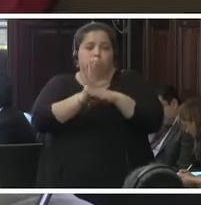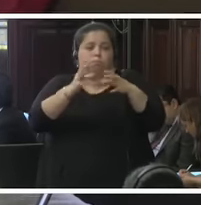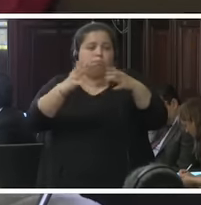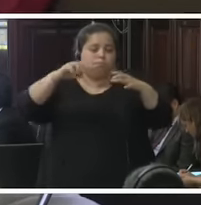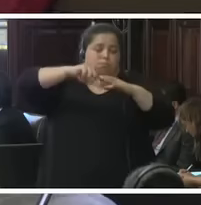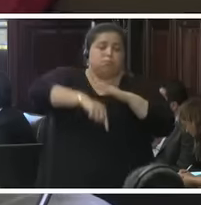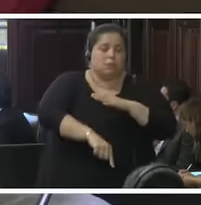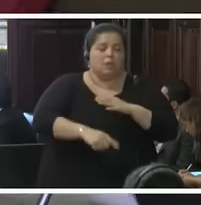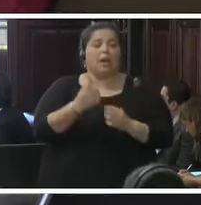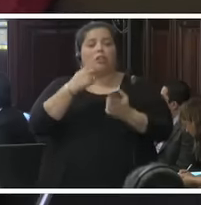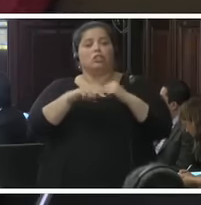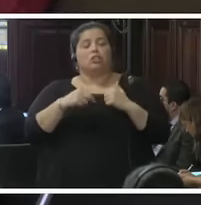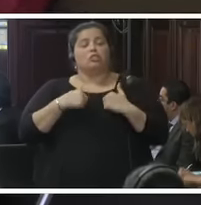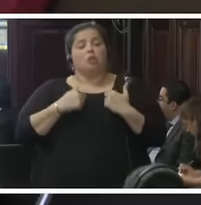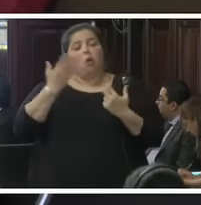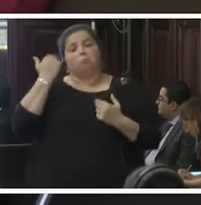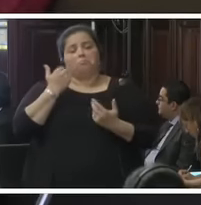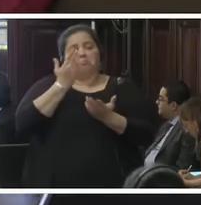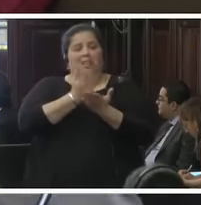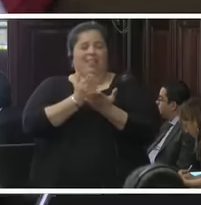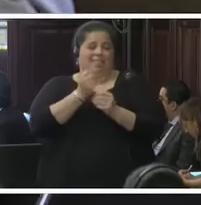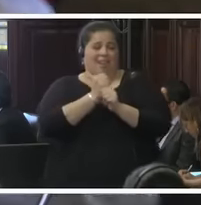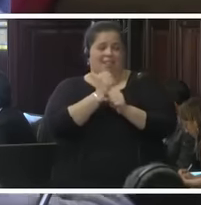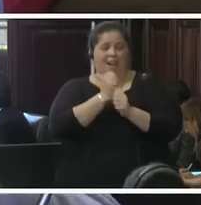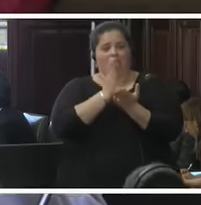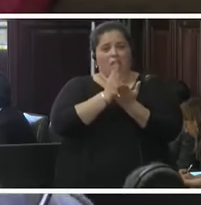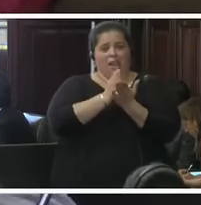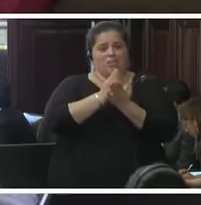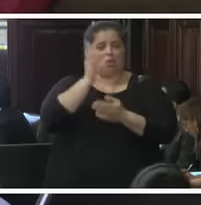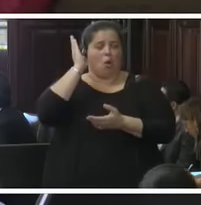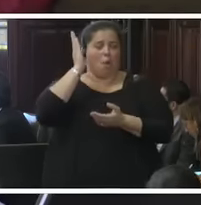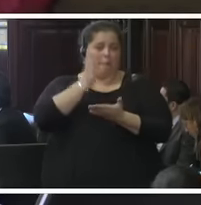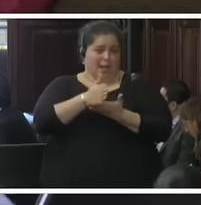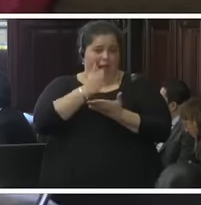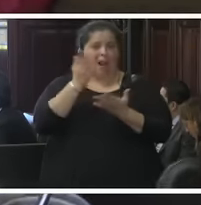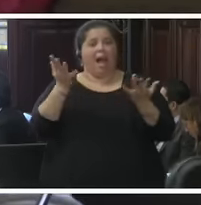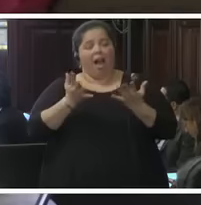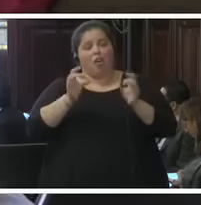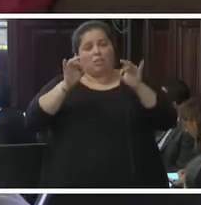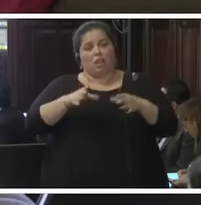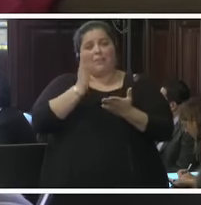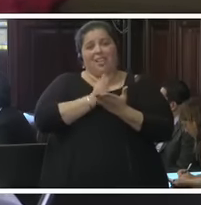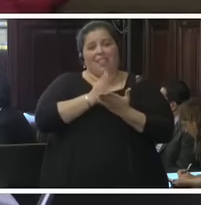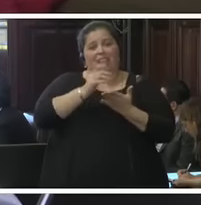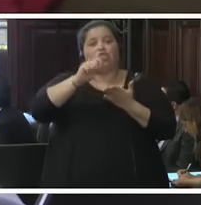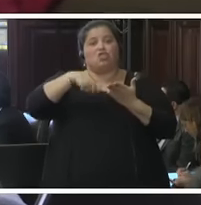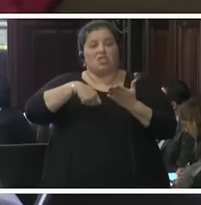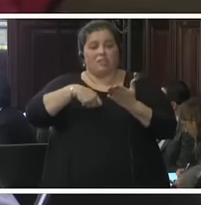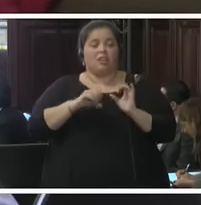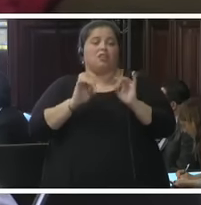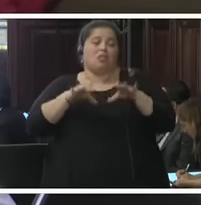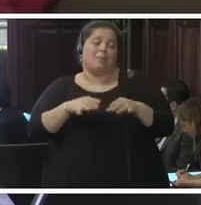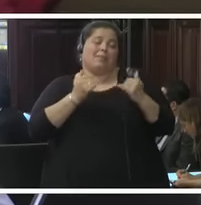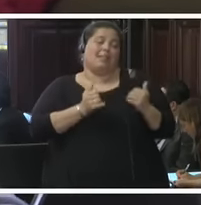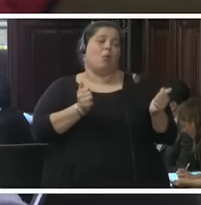ejercido en el derecho penal durante muchos años, y ahora me dedico solamente en derecho civil, excepto cuando tengo amigos